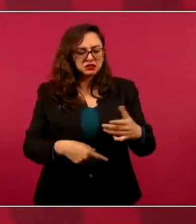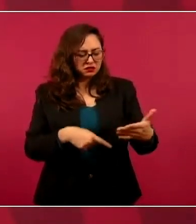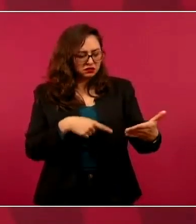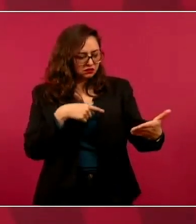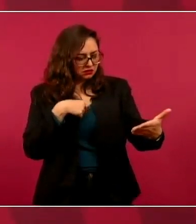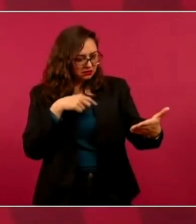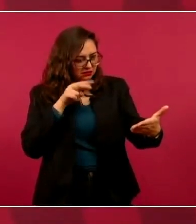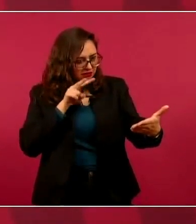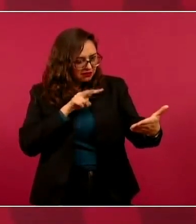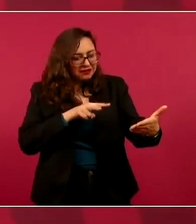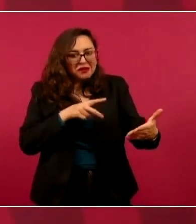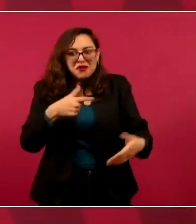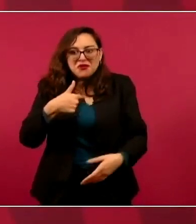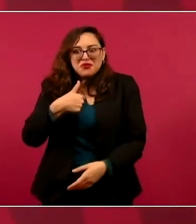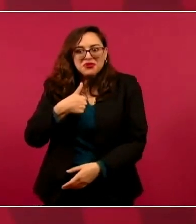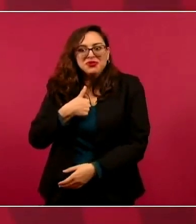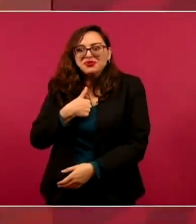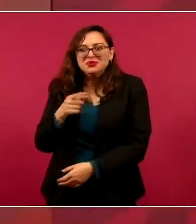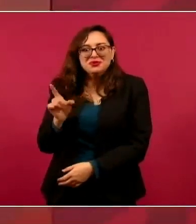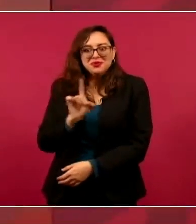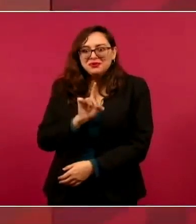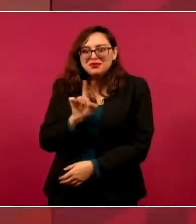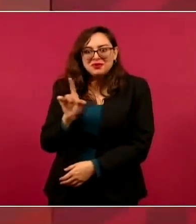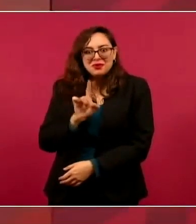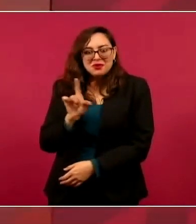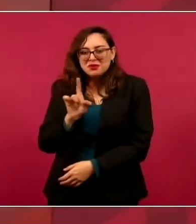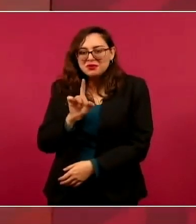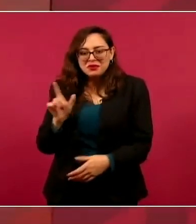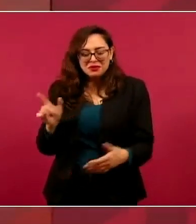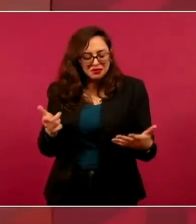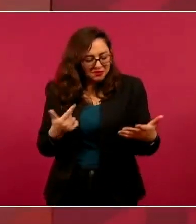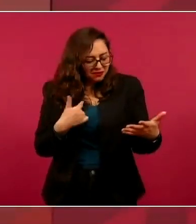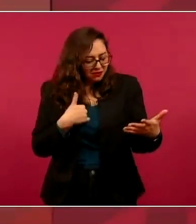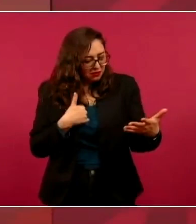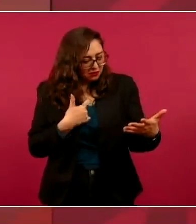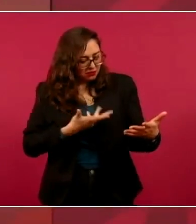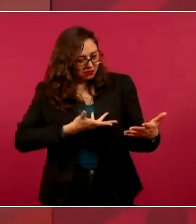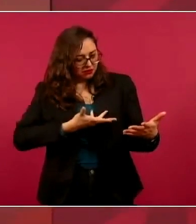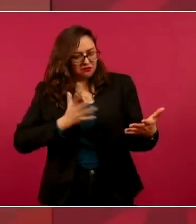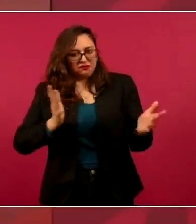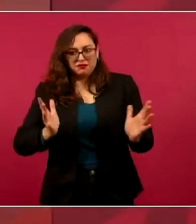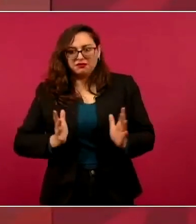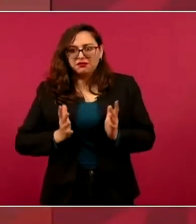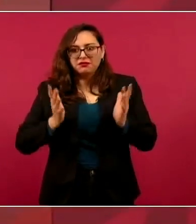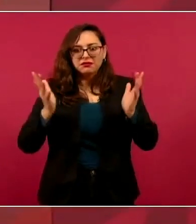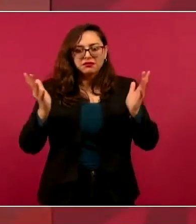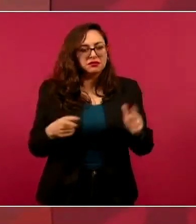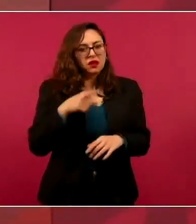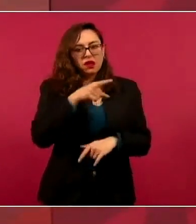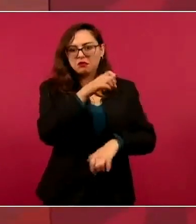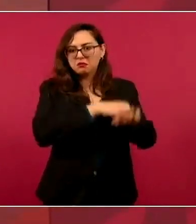sabía de cuántas empresas tenía.